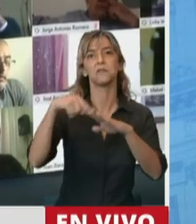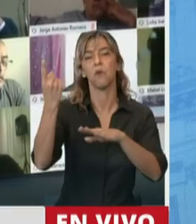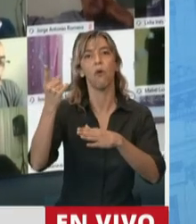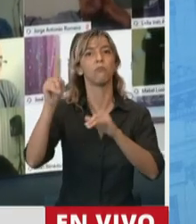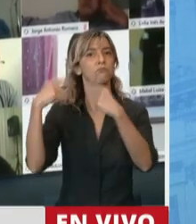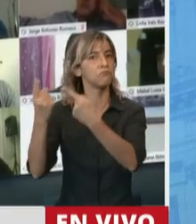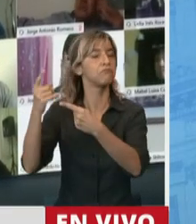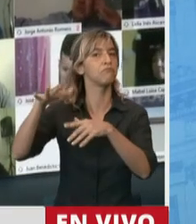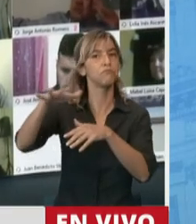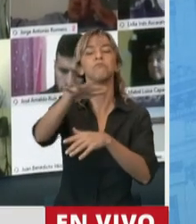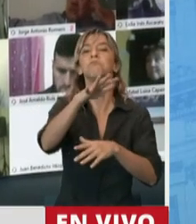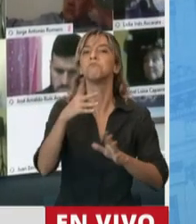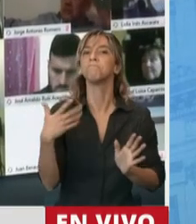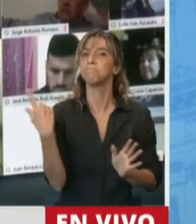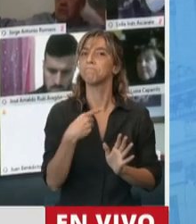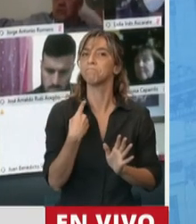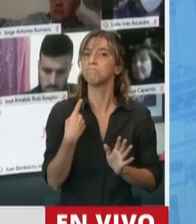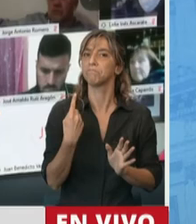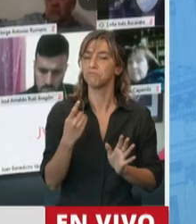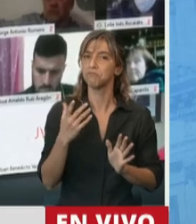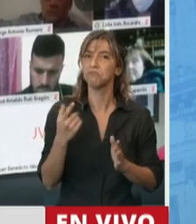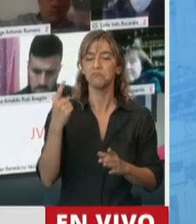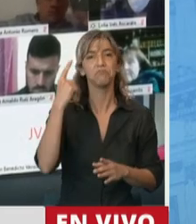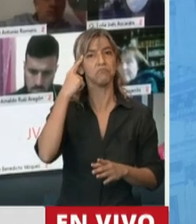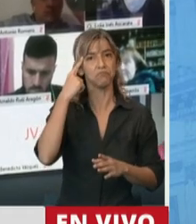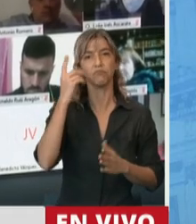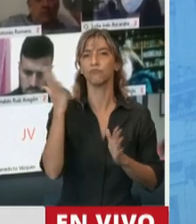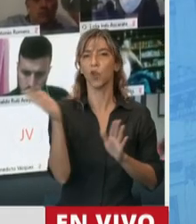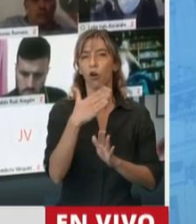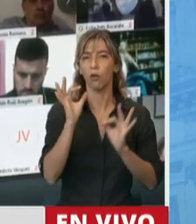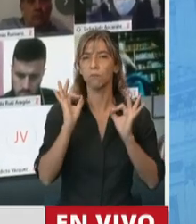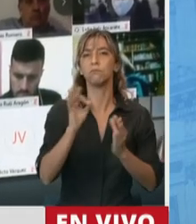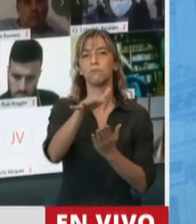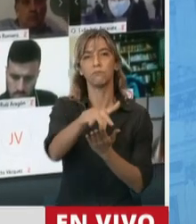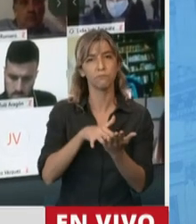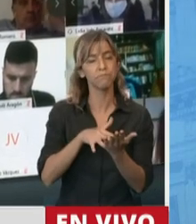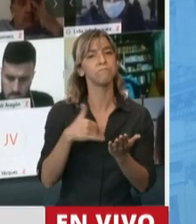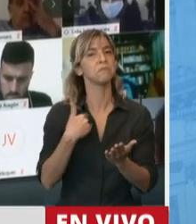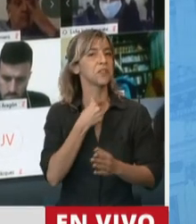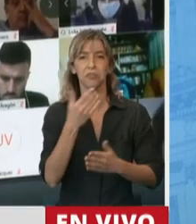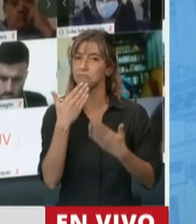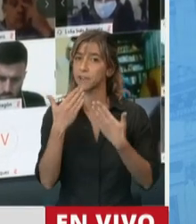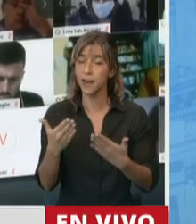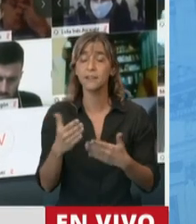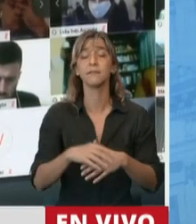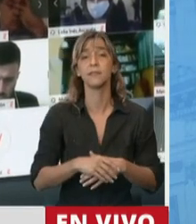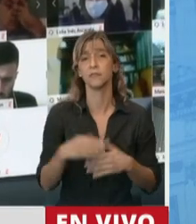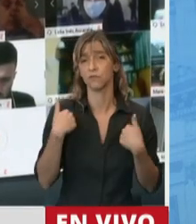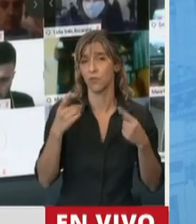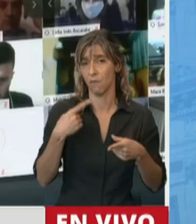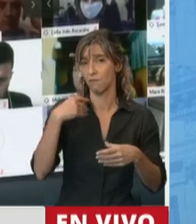agradecer una vez más por tener en cuenta un proyecto en el cual fui autora y